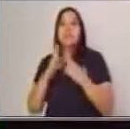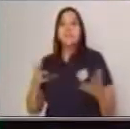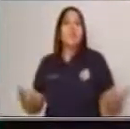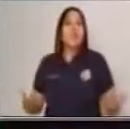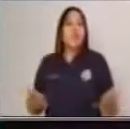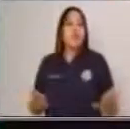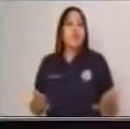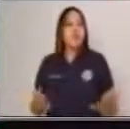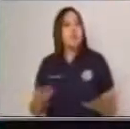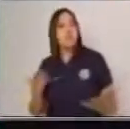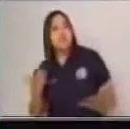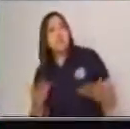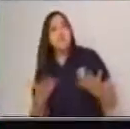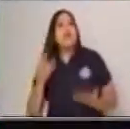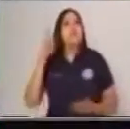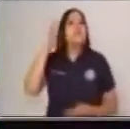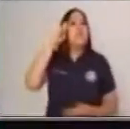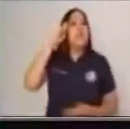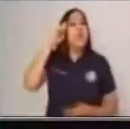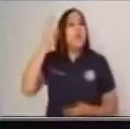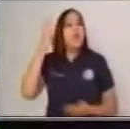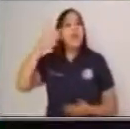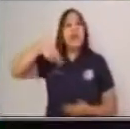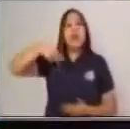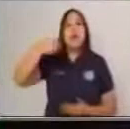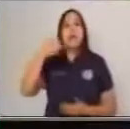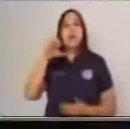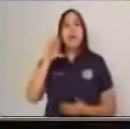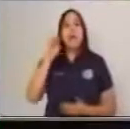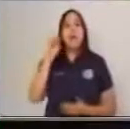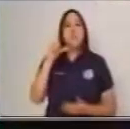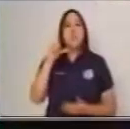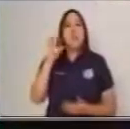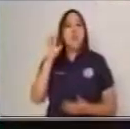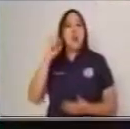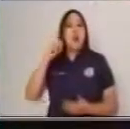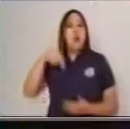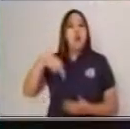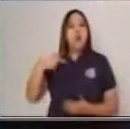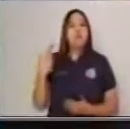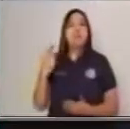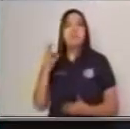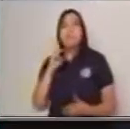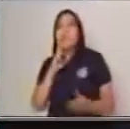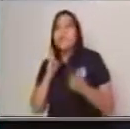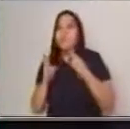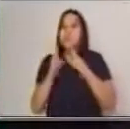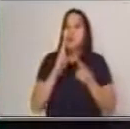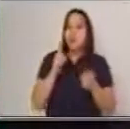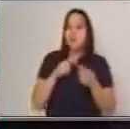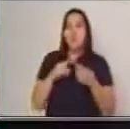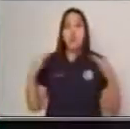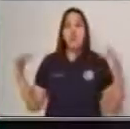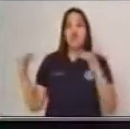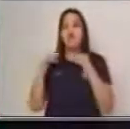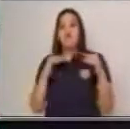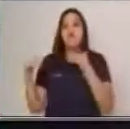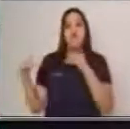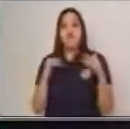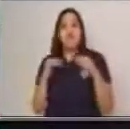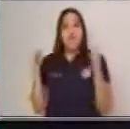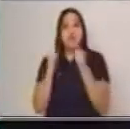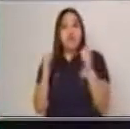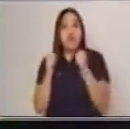Algunos me podrán decir, lo puedo relacionar a la Guerra Fría, lo puedo relacionar a una revolución. Bueno, en